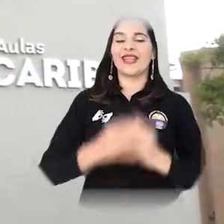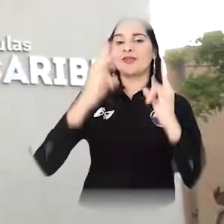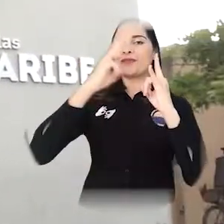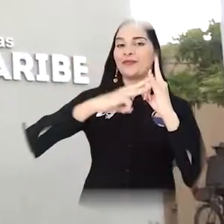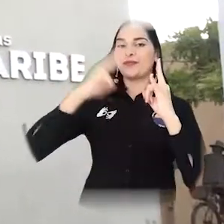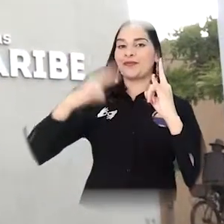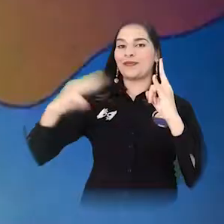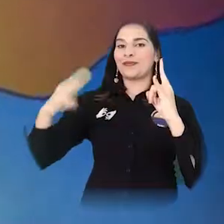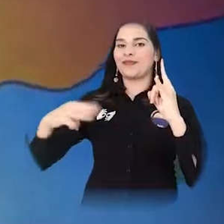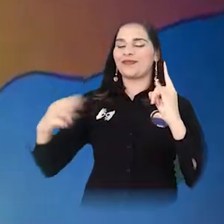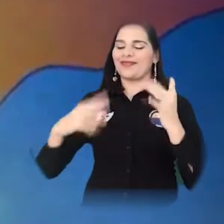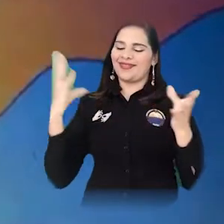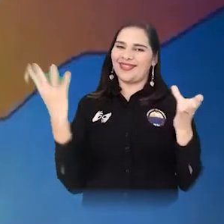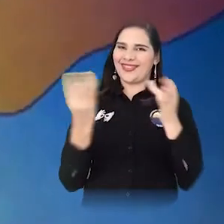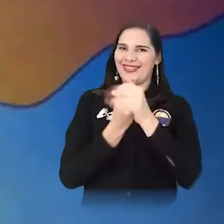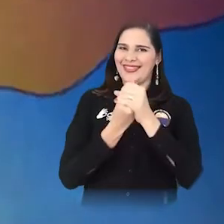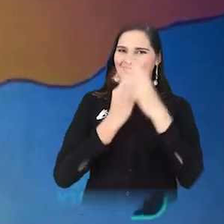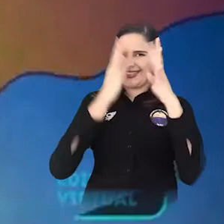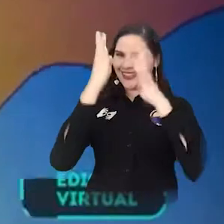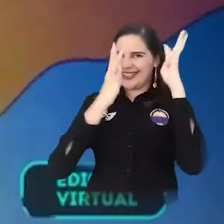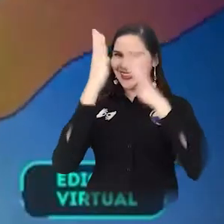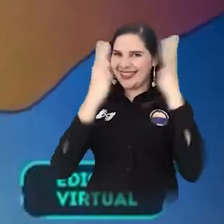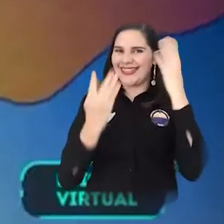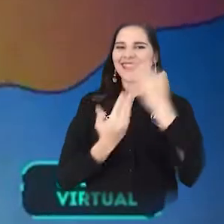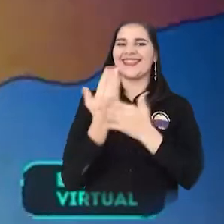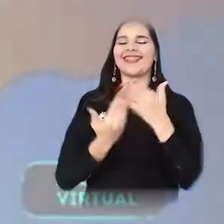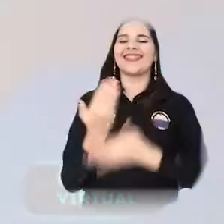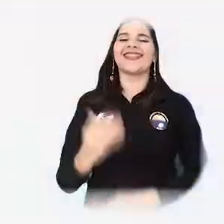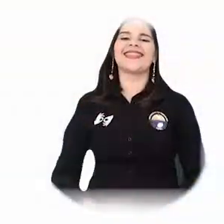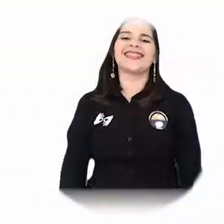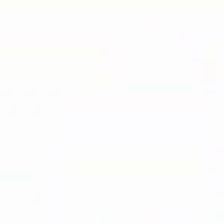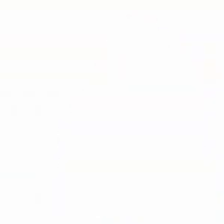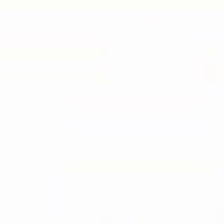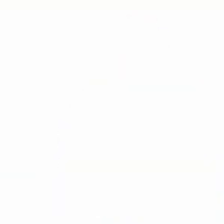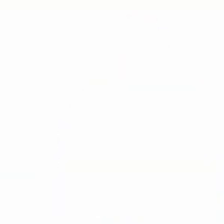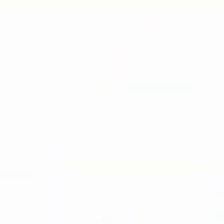Universidad del Magdalena. Más incluyente e innovadora.